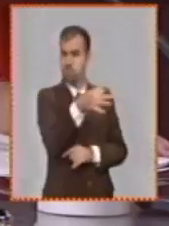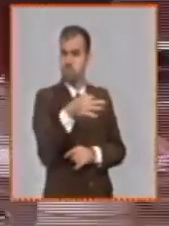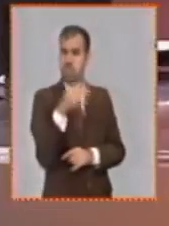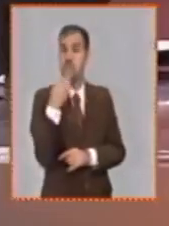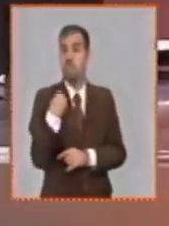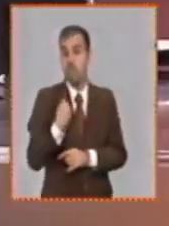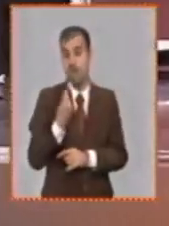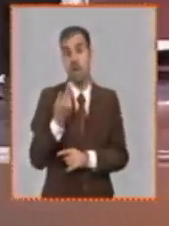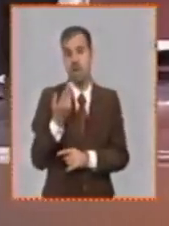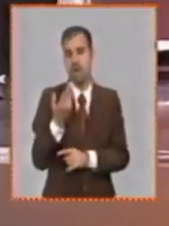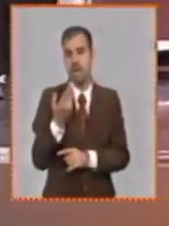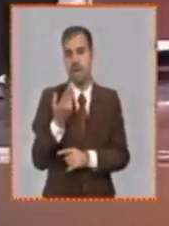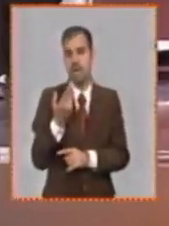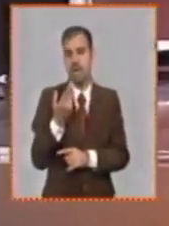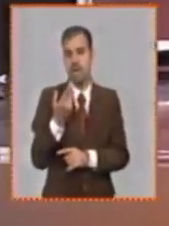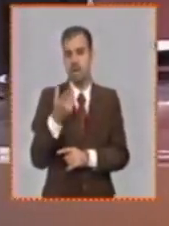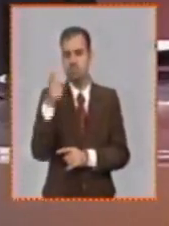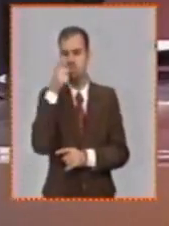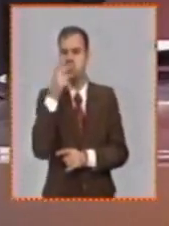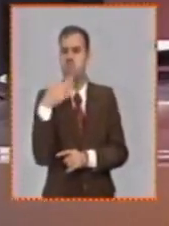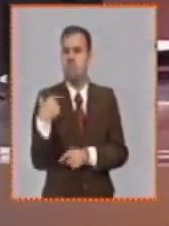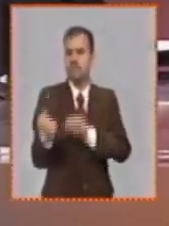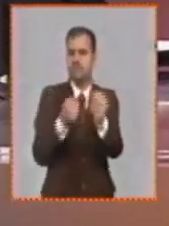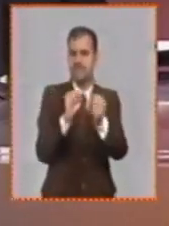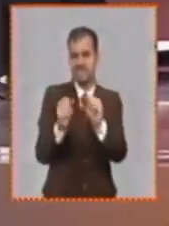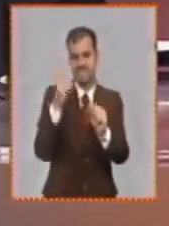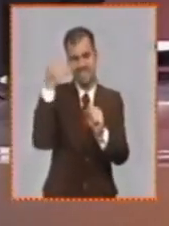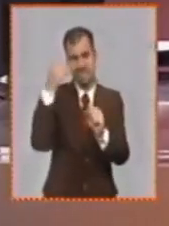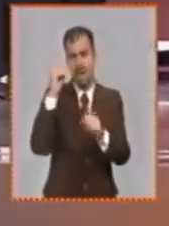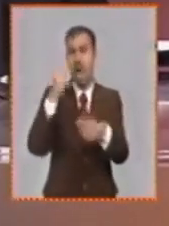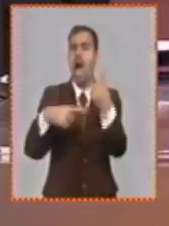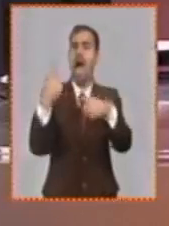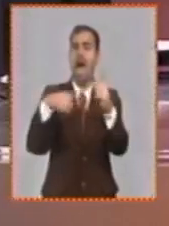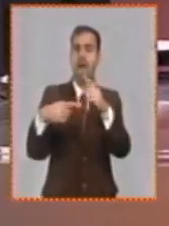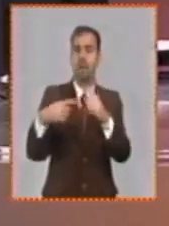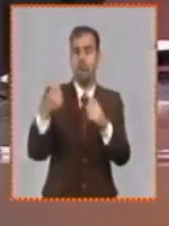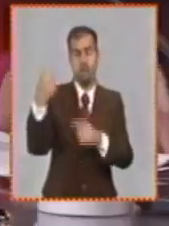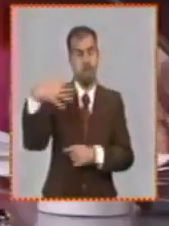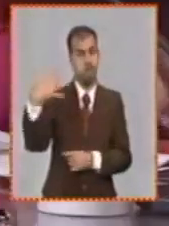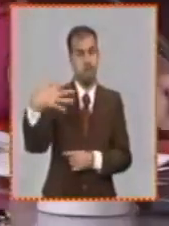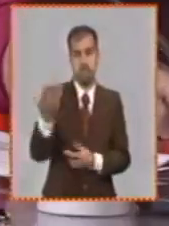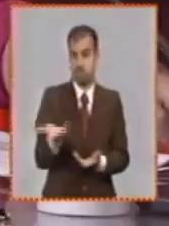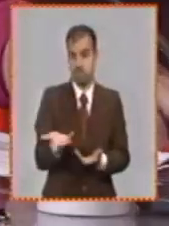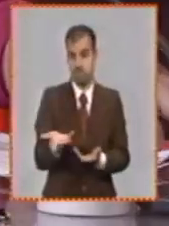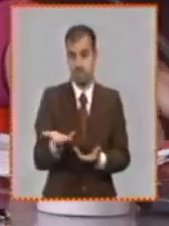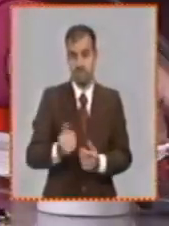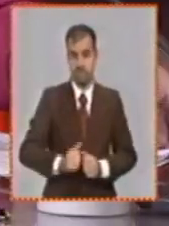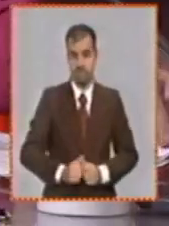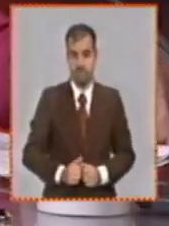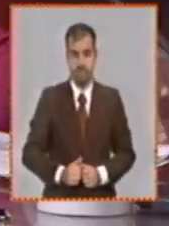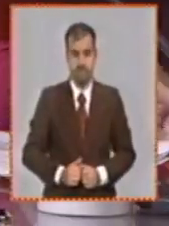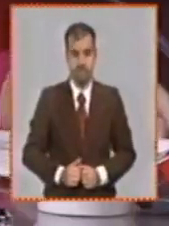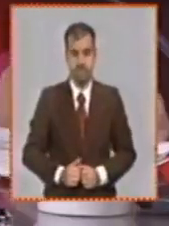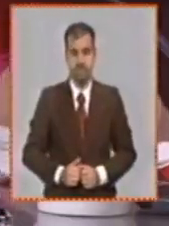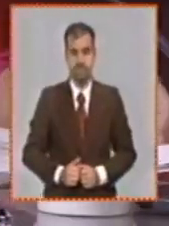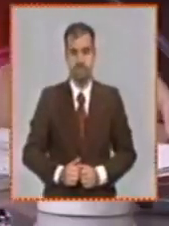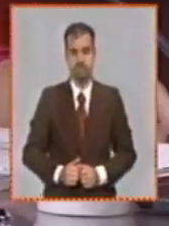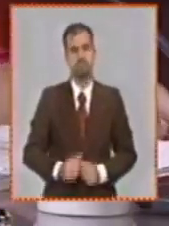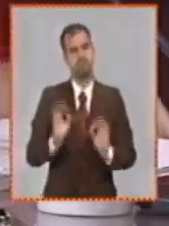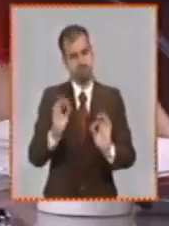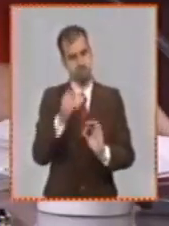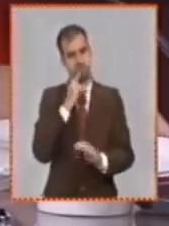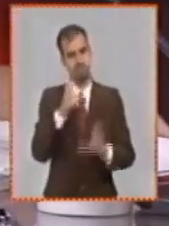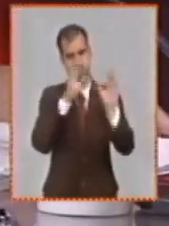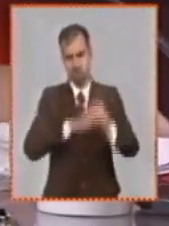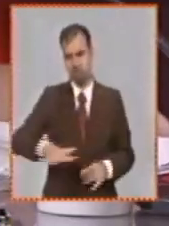enfrentar las violaciones de precios que se han dado en estos primeros días de la tarea de ordenamiento si buenas noches buenas noches a todos los que